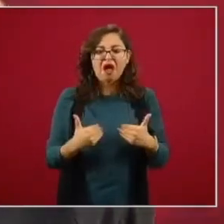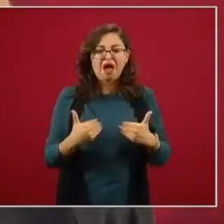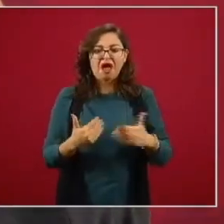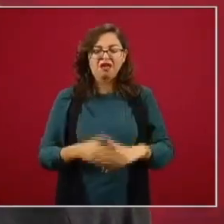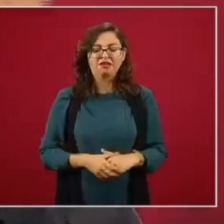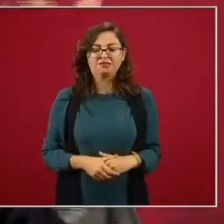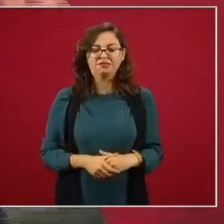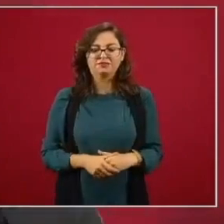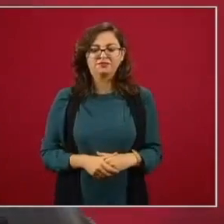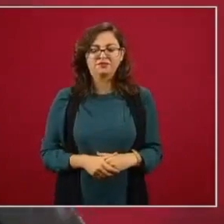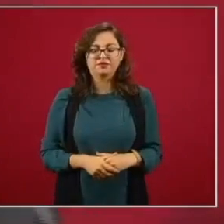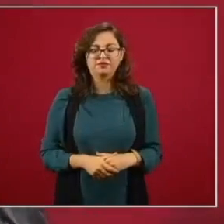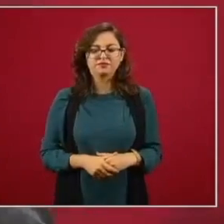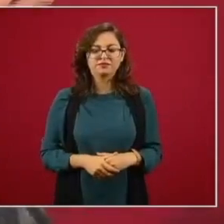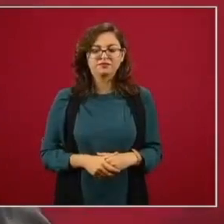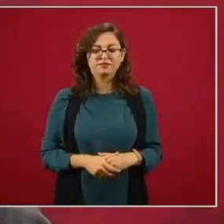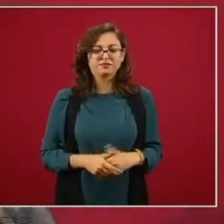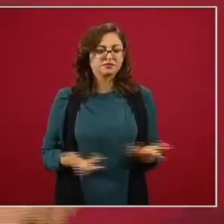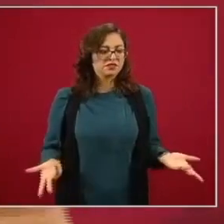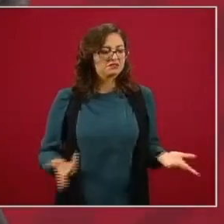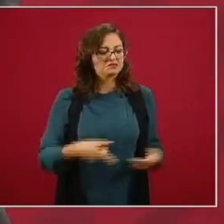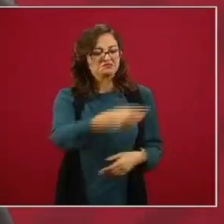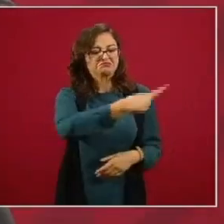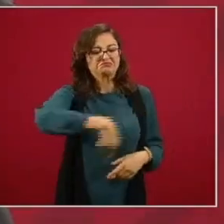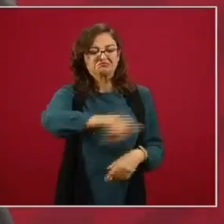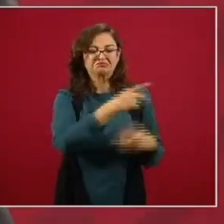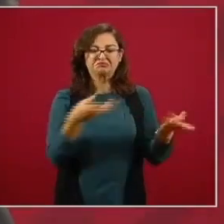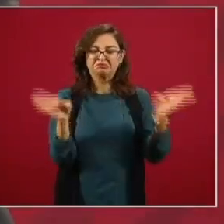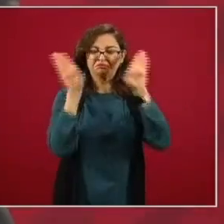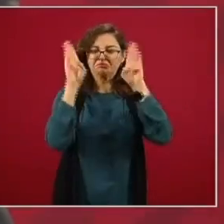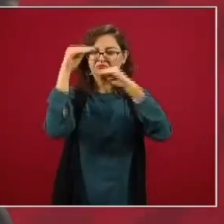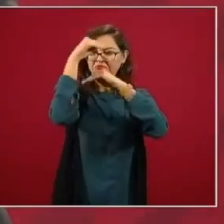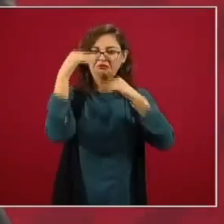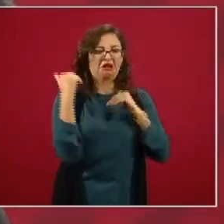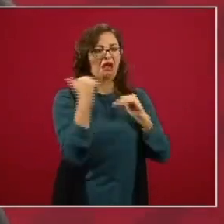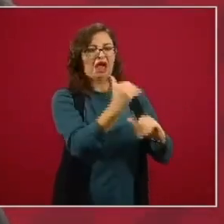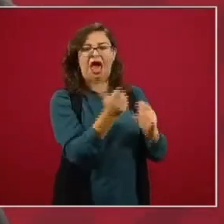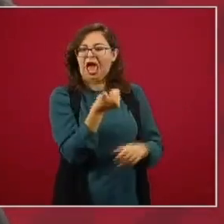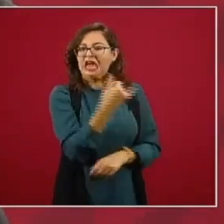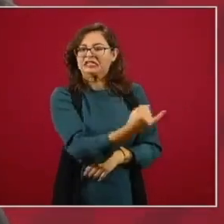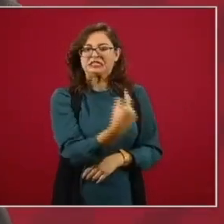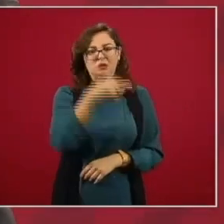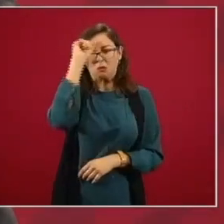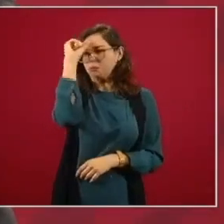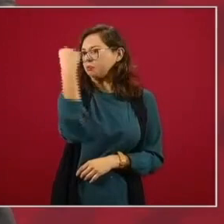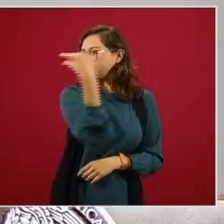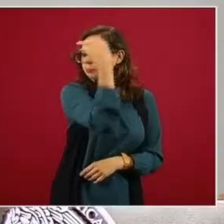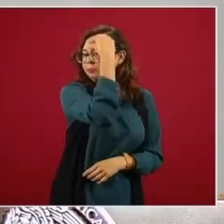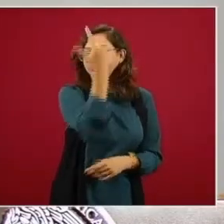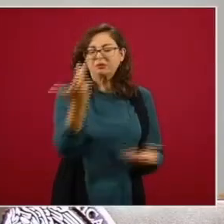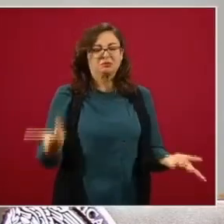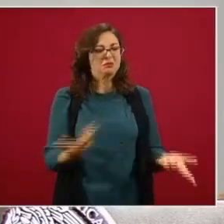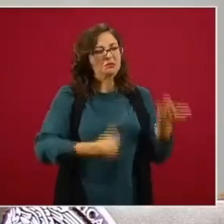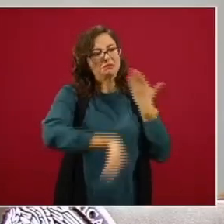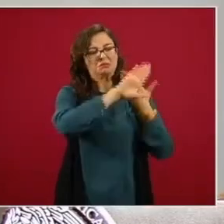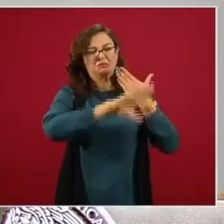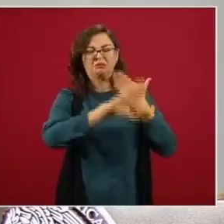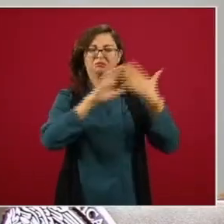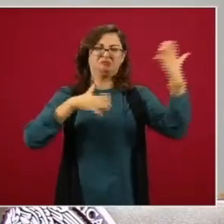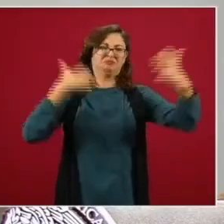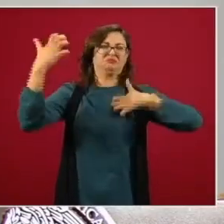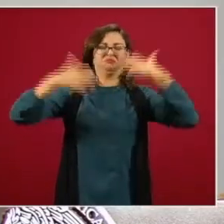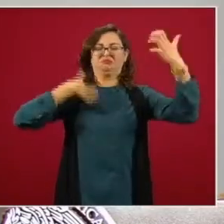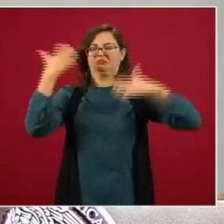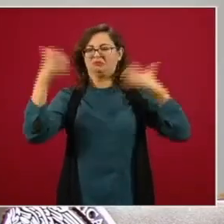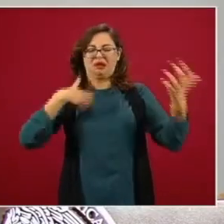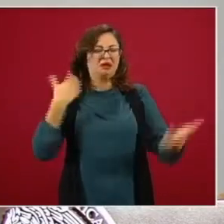por su concepción cuadrada reaccionaria conservadora